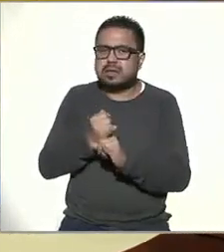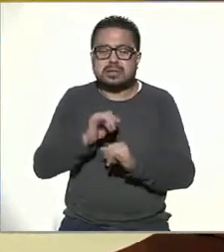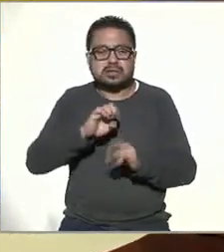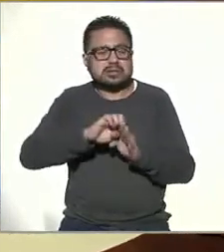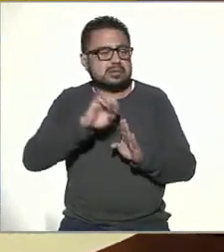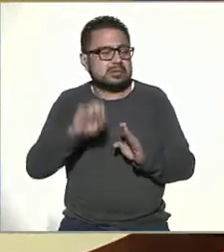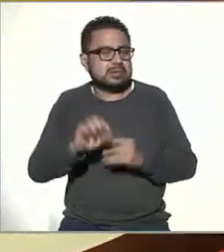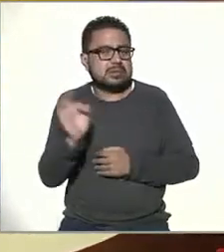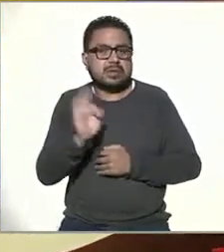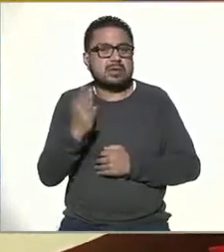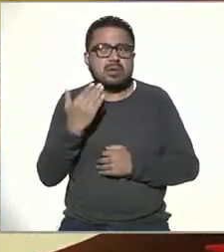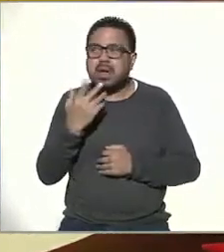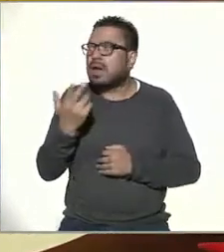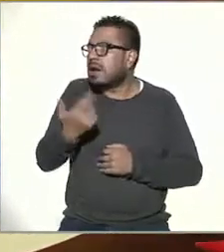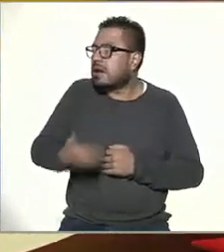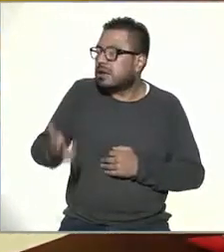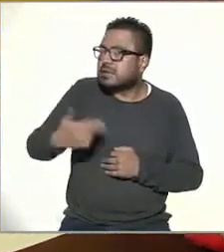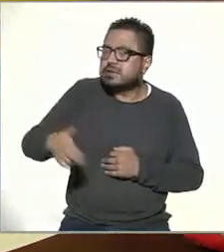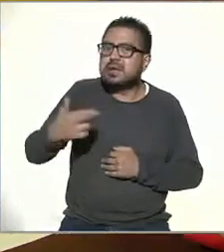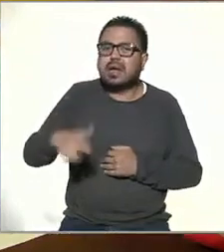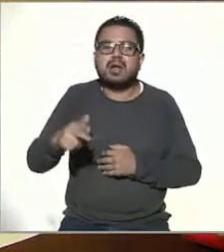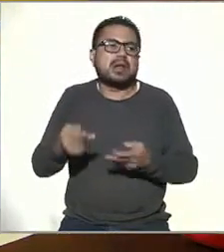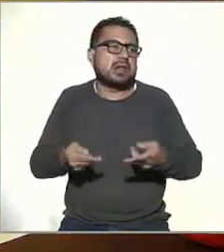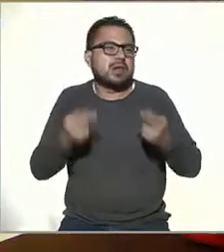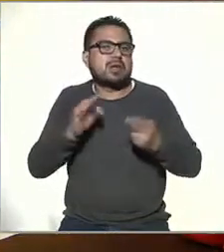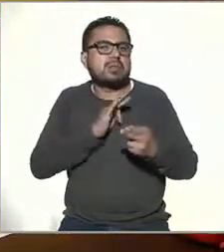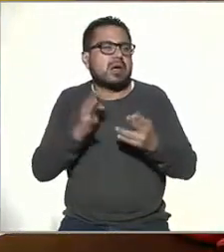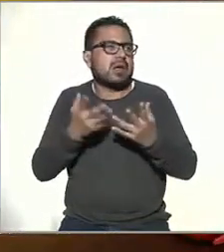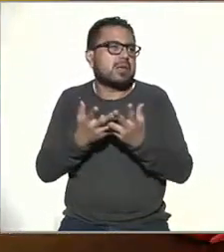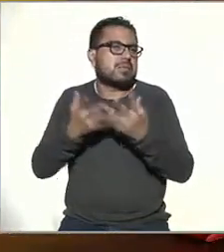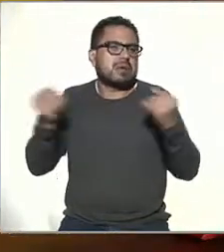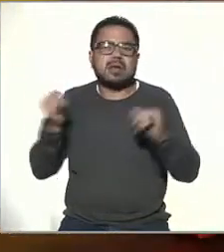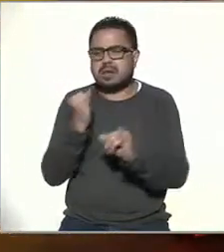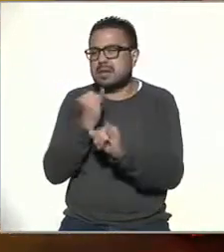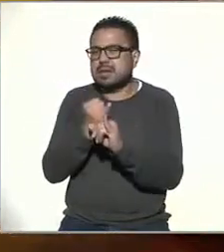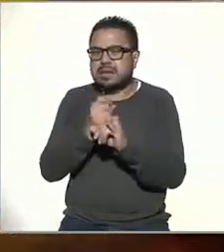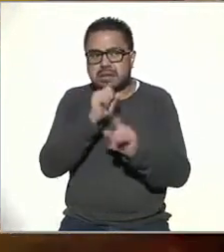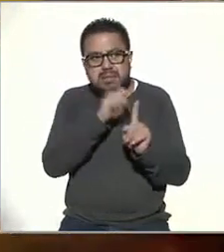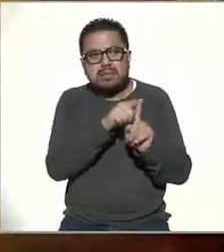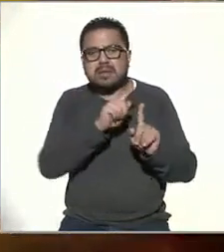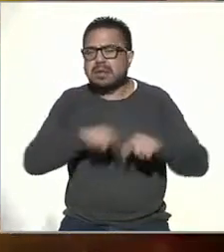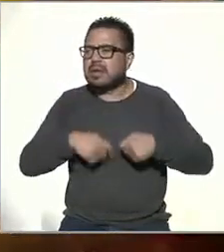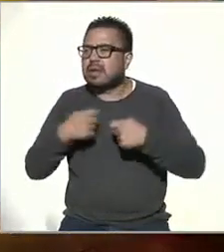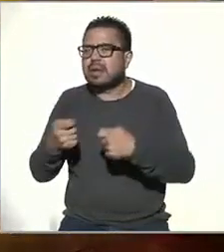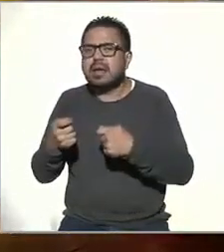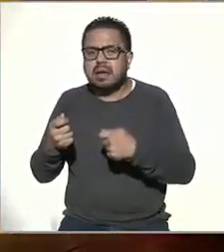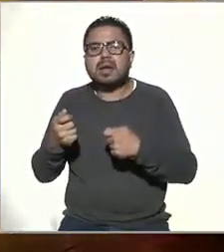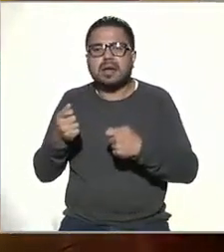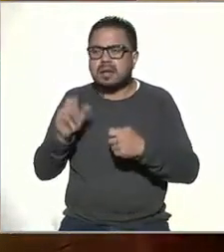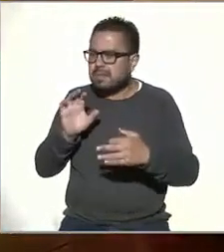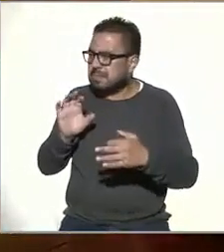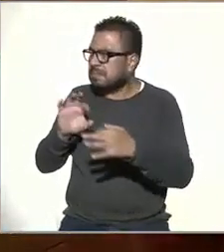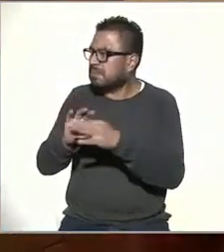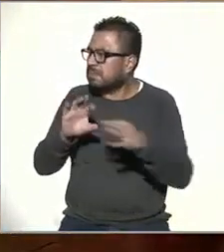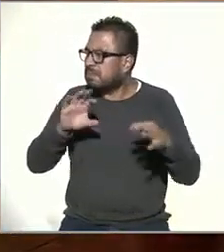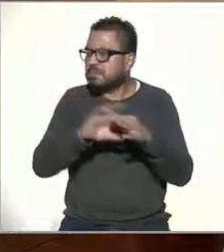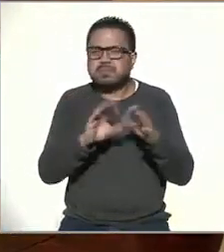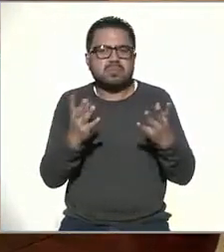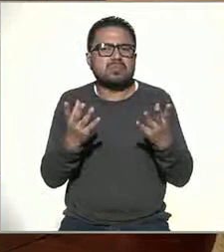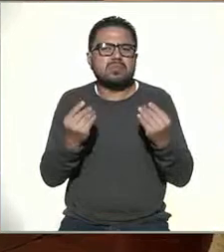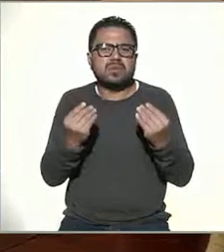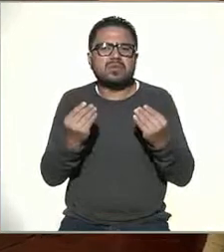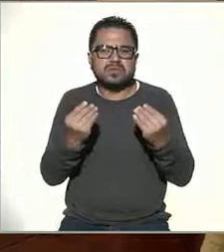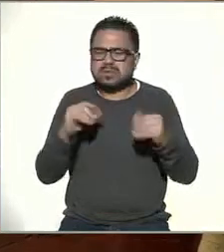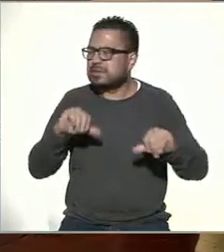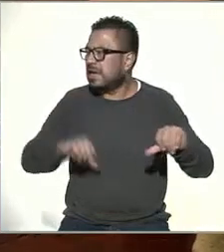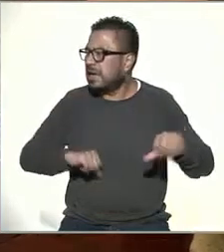restaurantes o negocios hubieran desaparecido. Entonces Internet también posibilitó adaptar muchas de las, digamos,